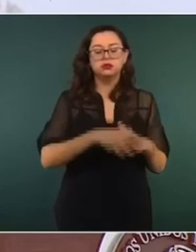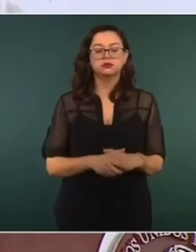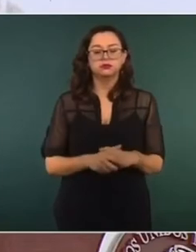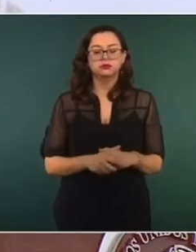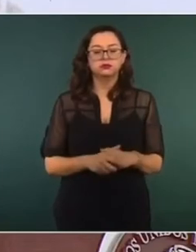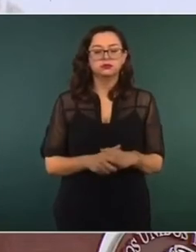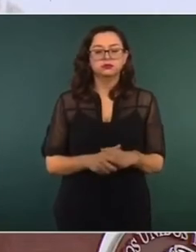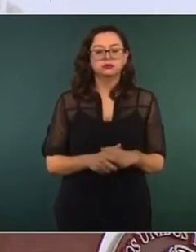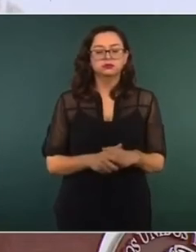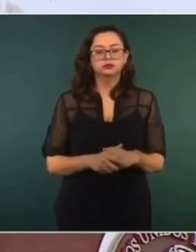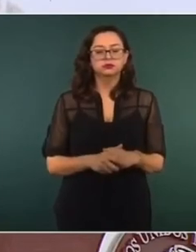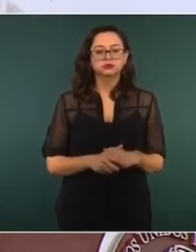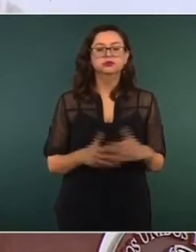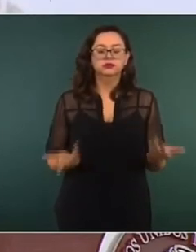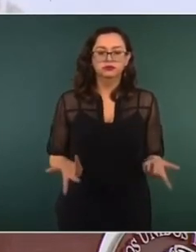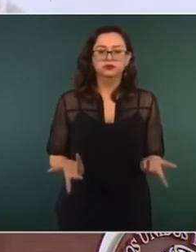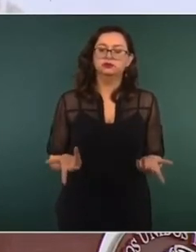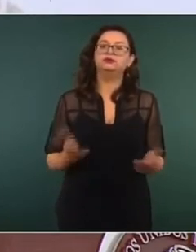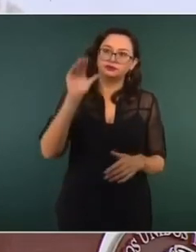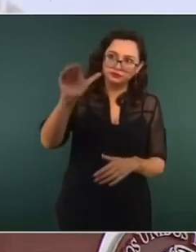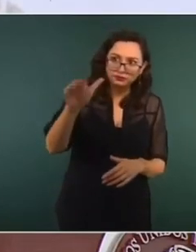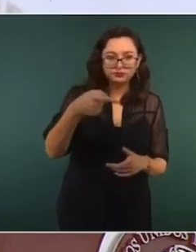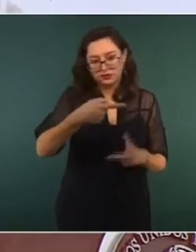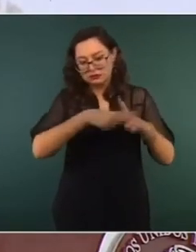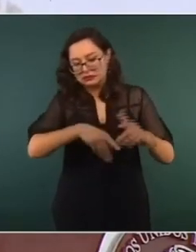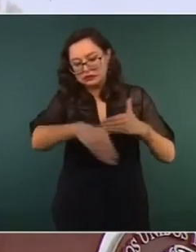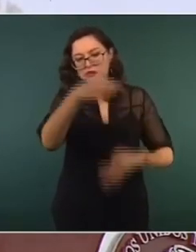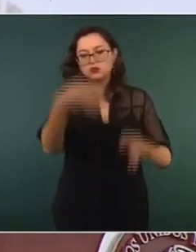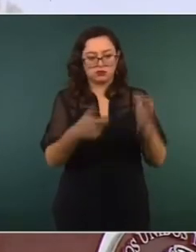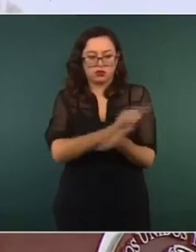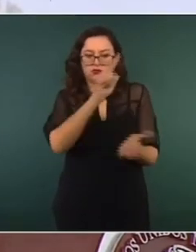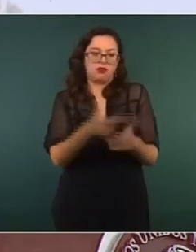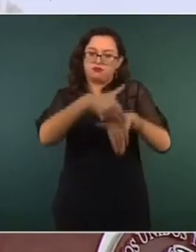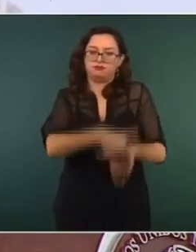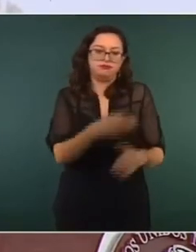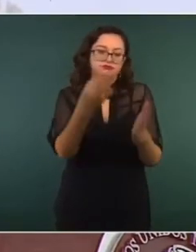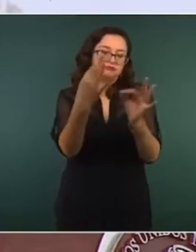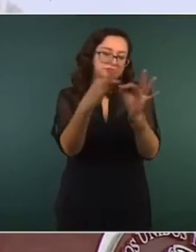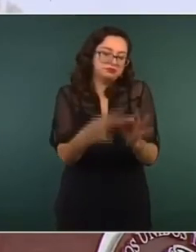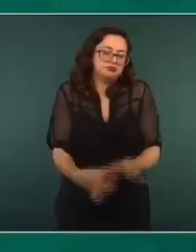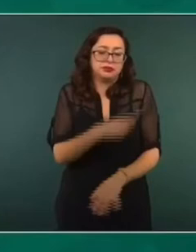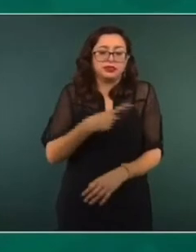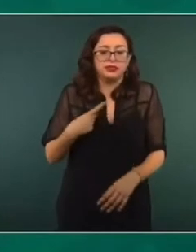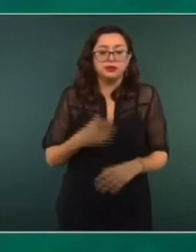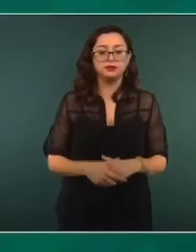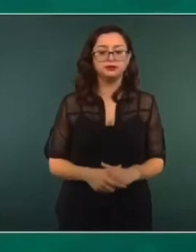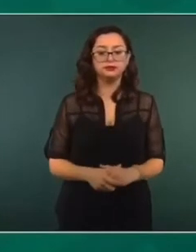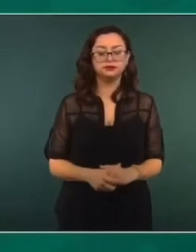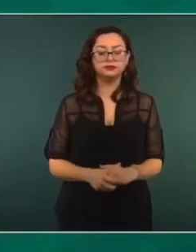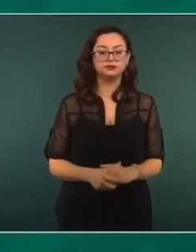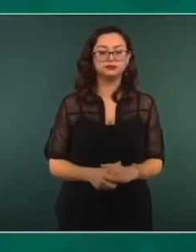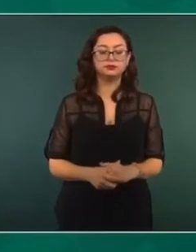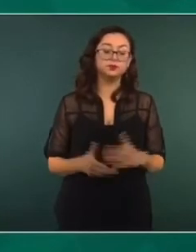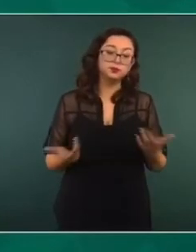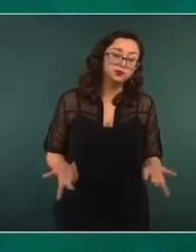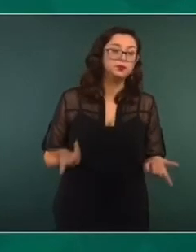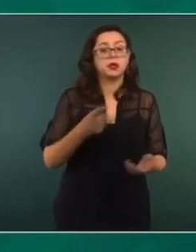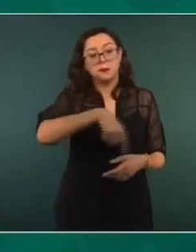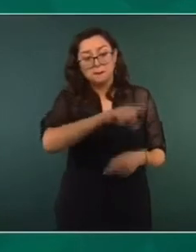tendrían que llevarse a cabo de conformidad con el marco legal. Y los